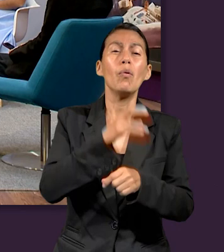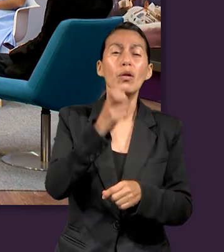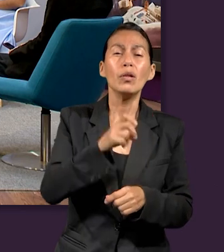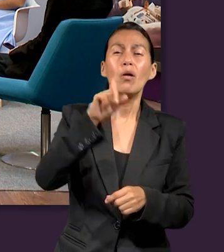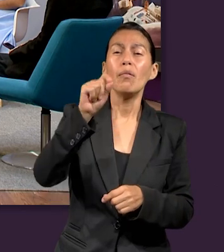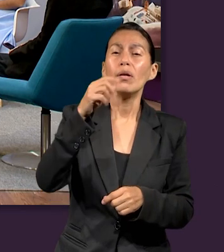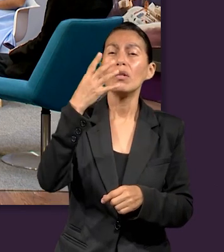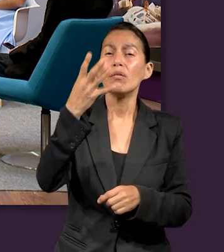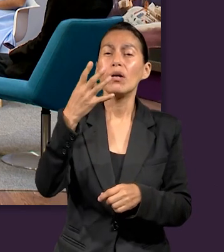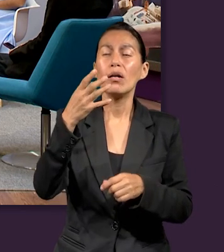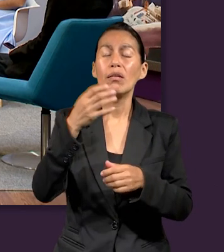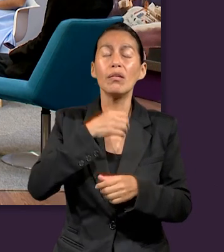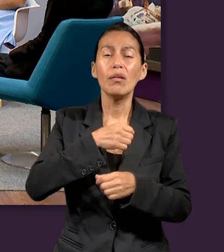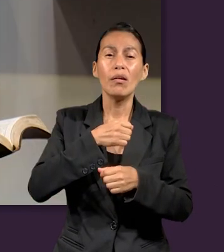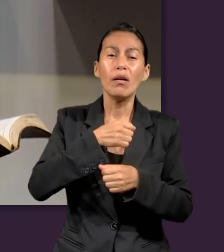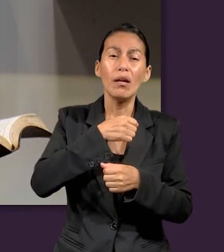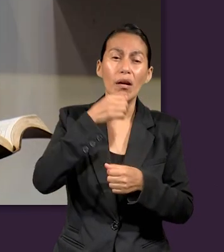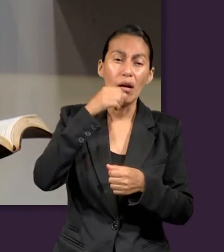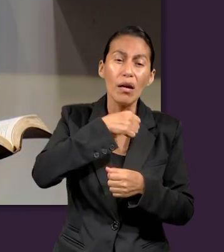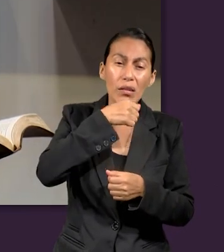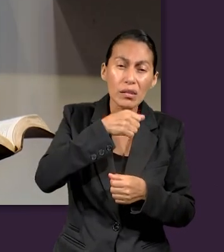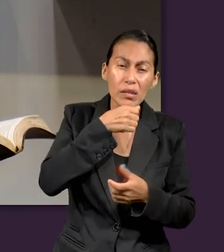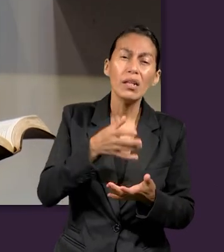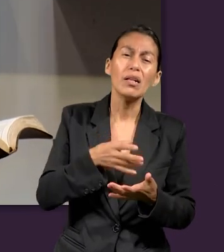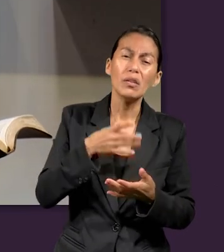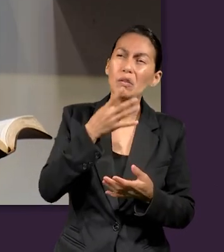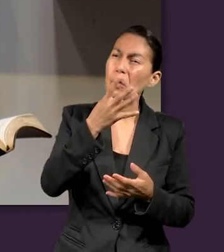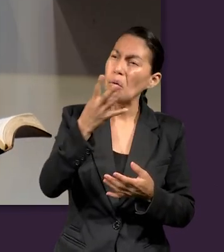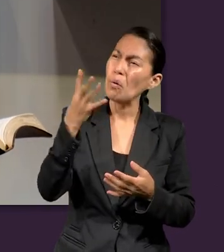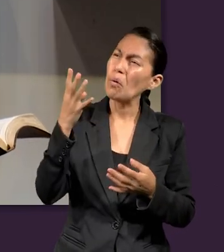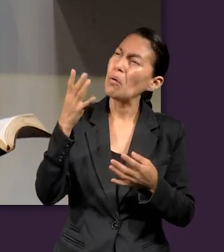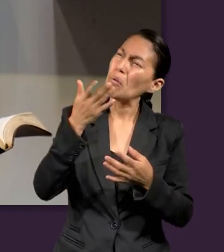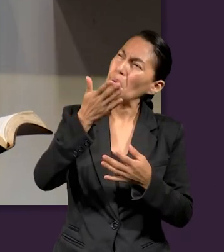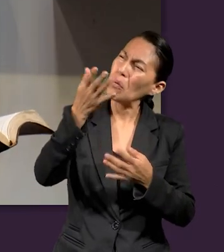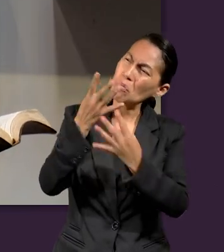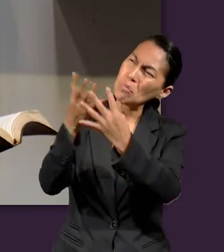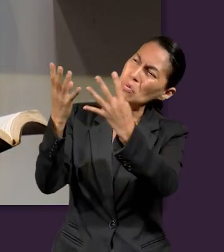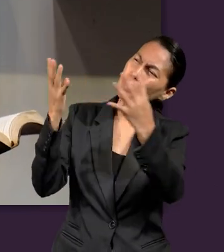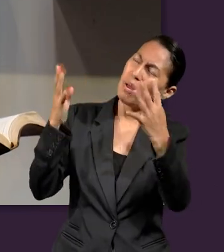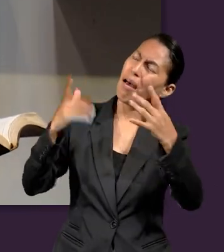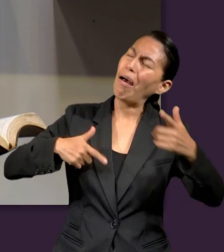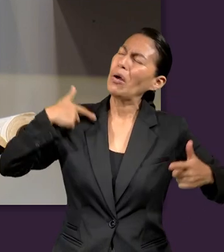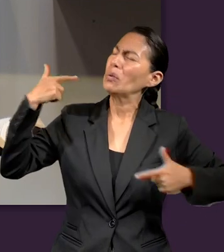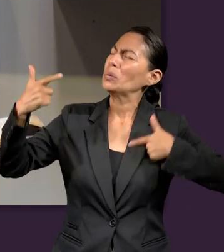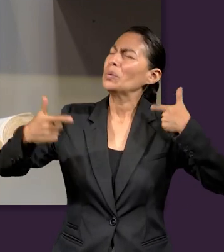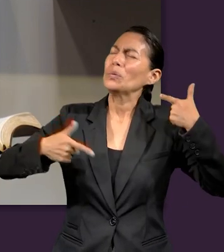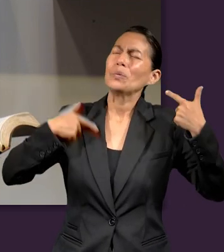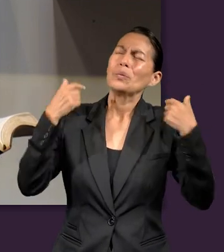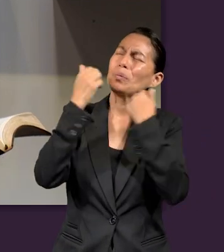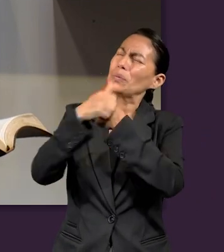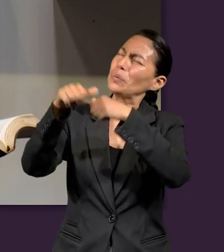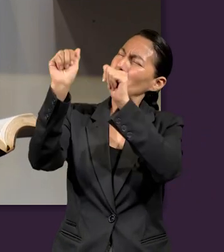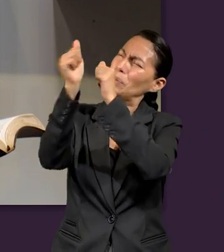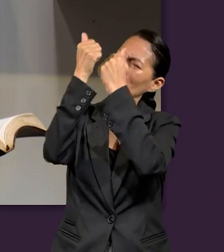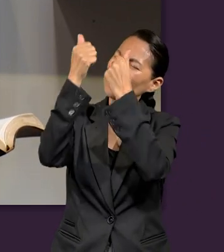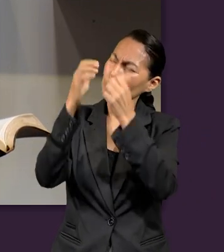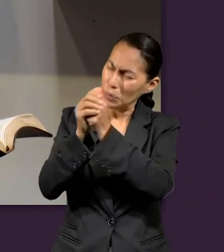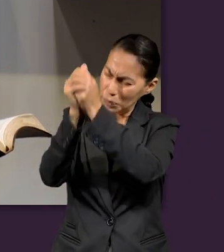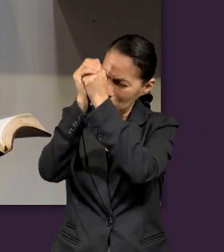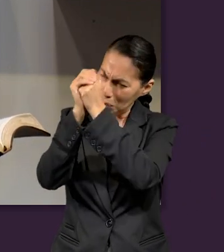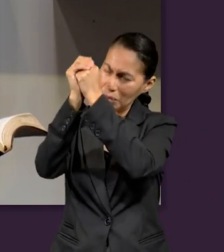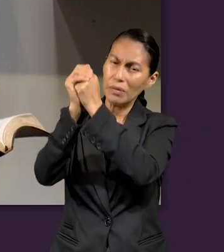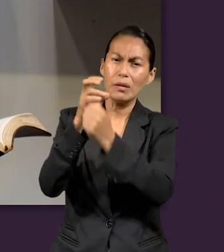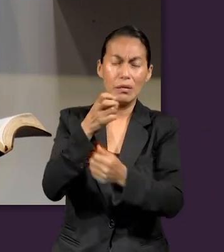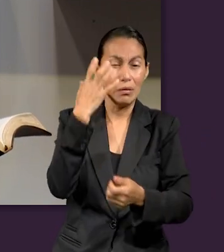gente se siente tan feliz, por eso es que los 24 ancianos estallan en un gozo increíble. No sé quién de ustedes lo tiene,